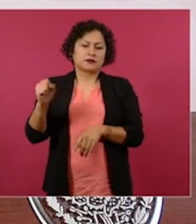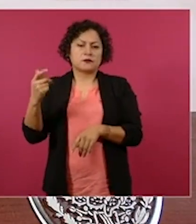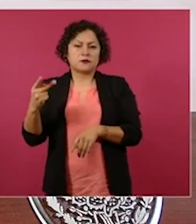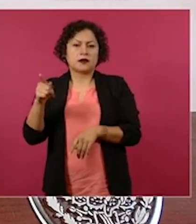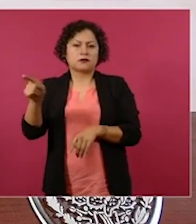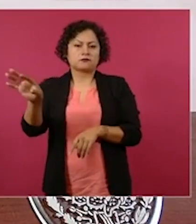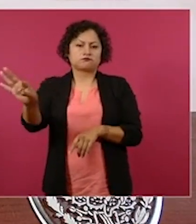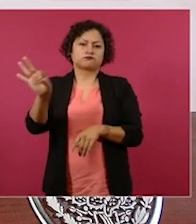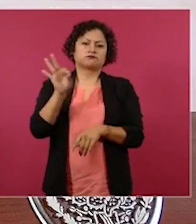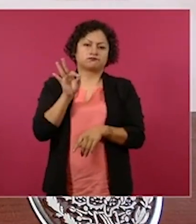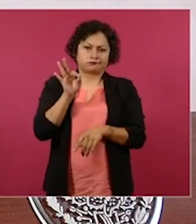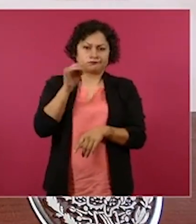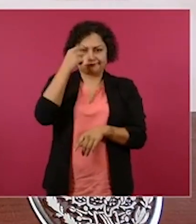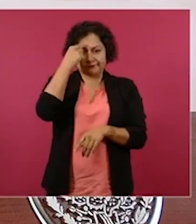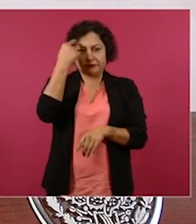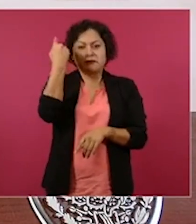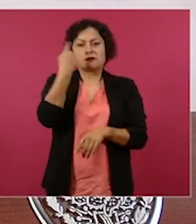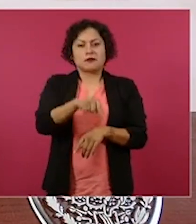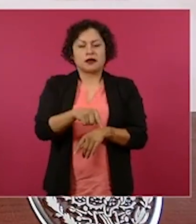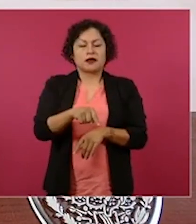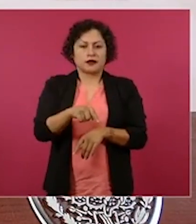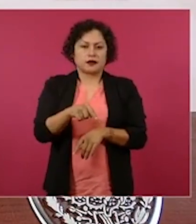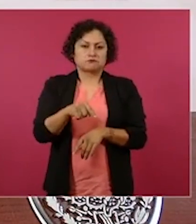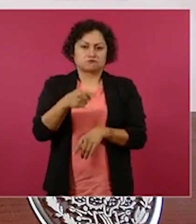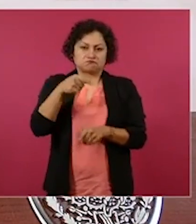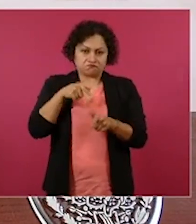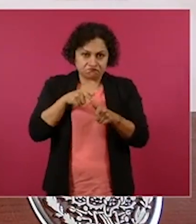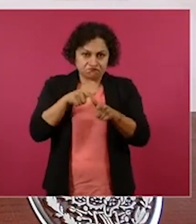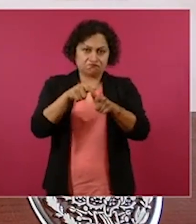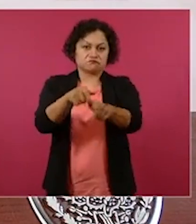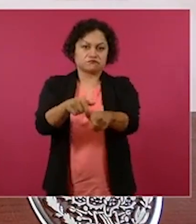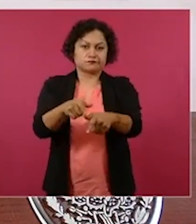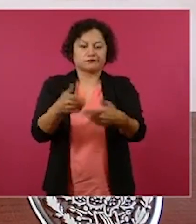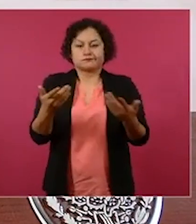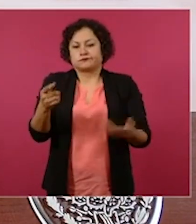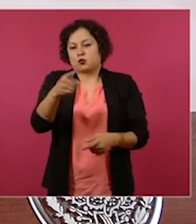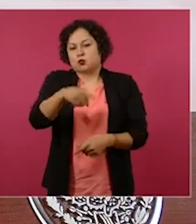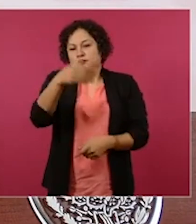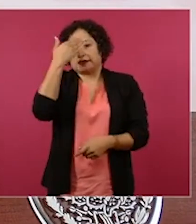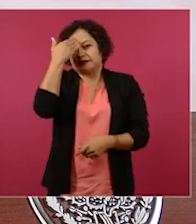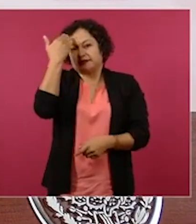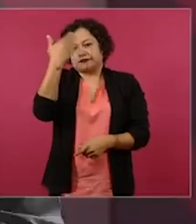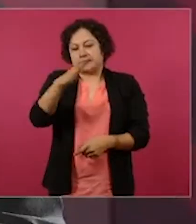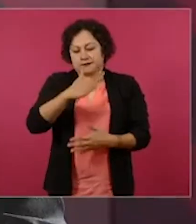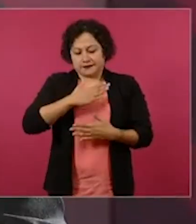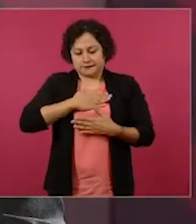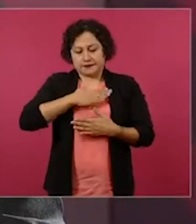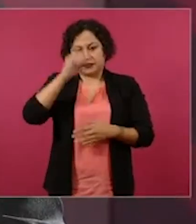que opino, igual que el pueblo,